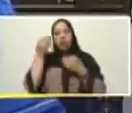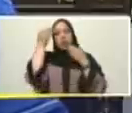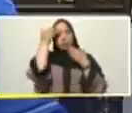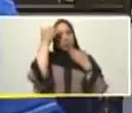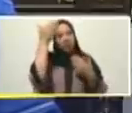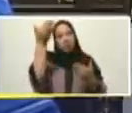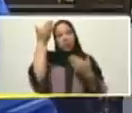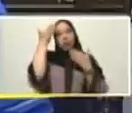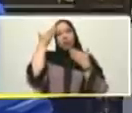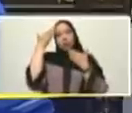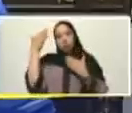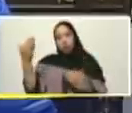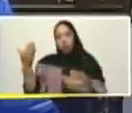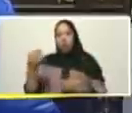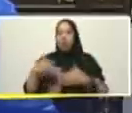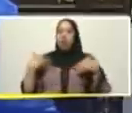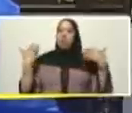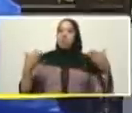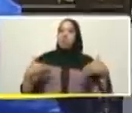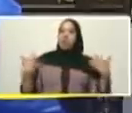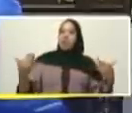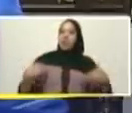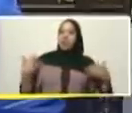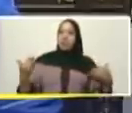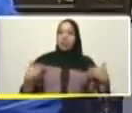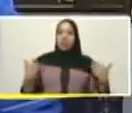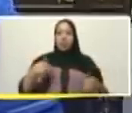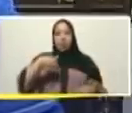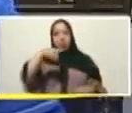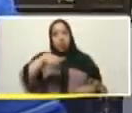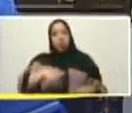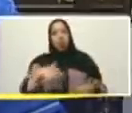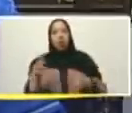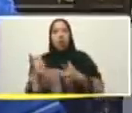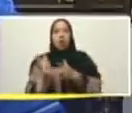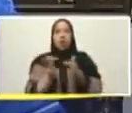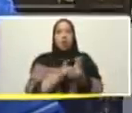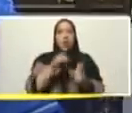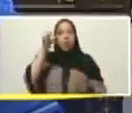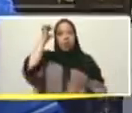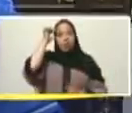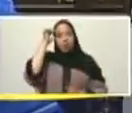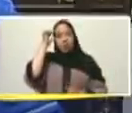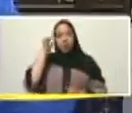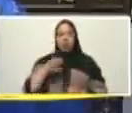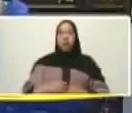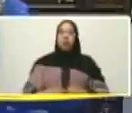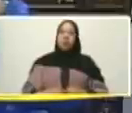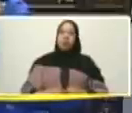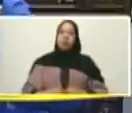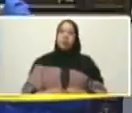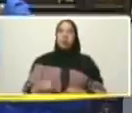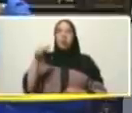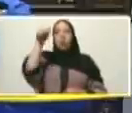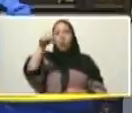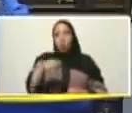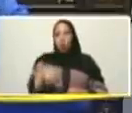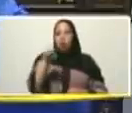de felicidad un día como hoy como lo estaba explicando que además conmemoramos hoy